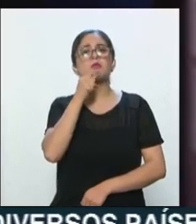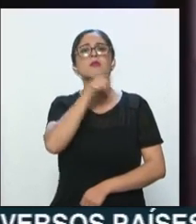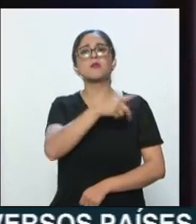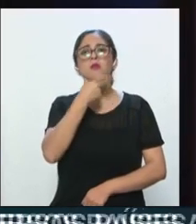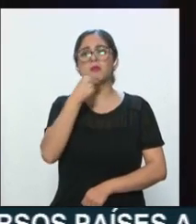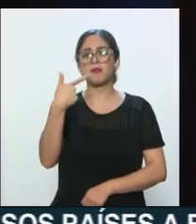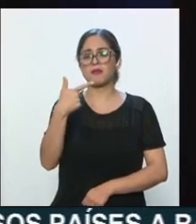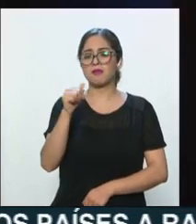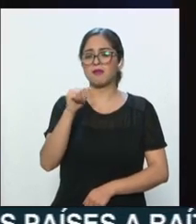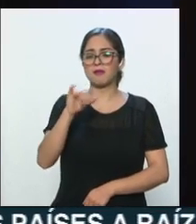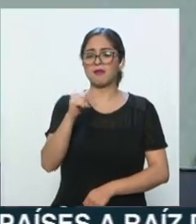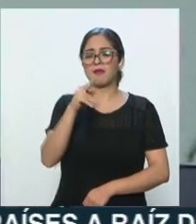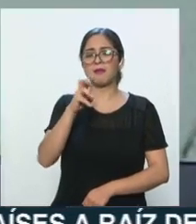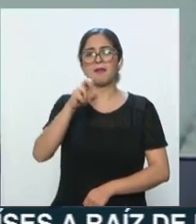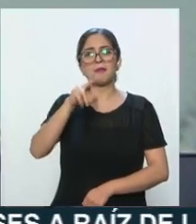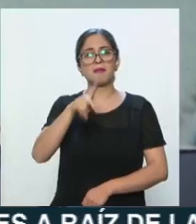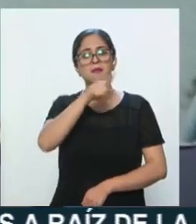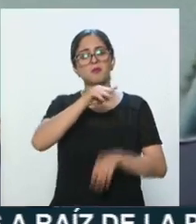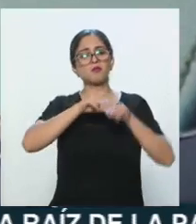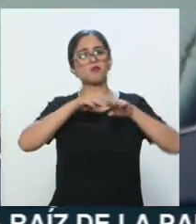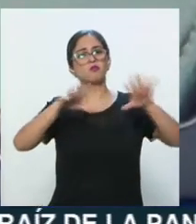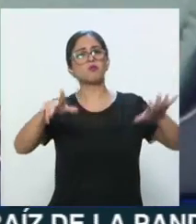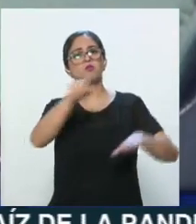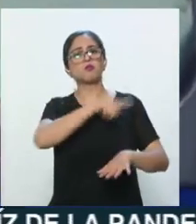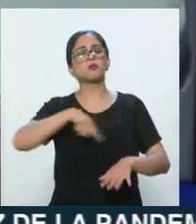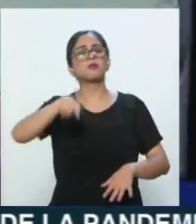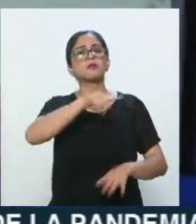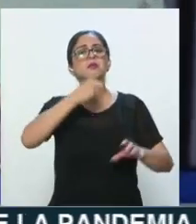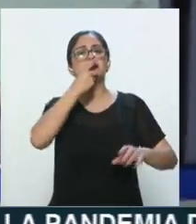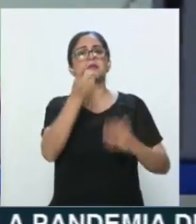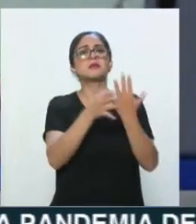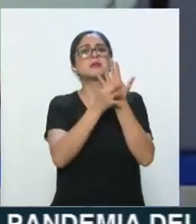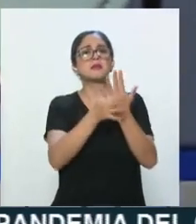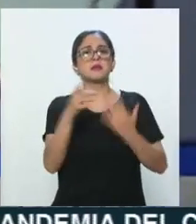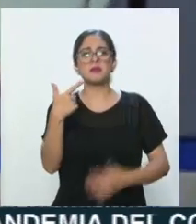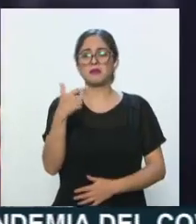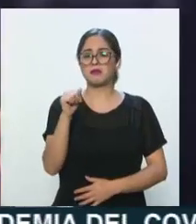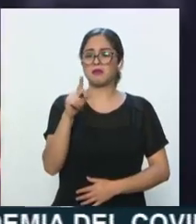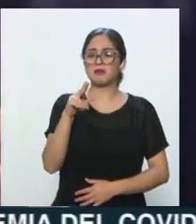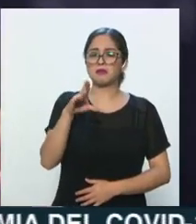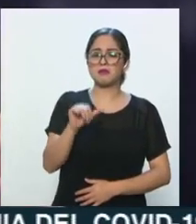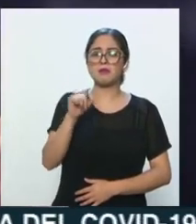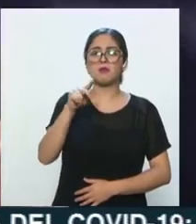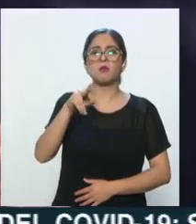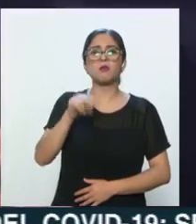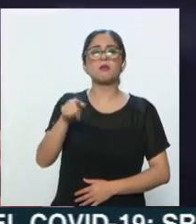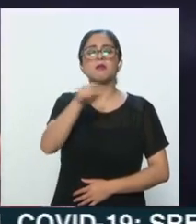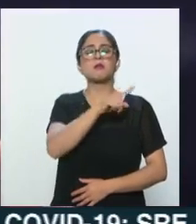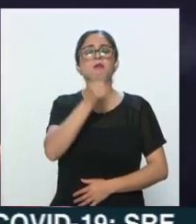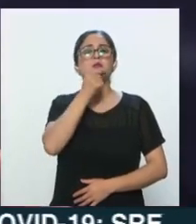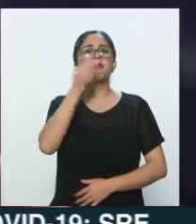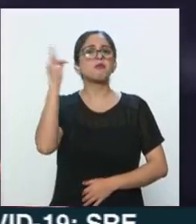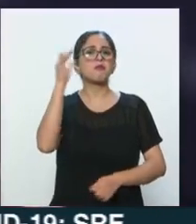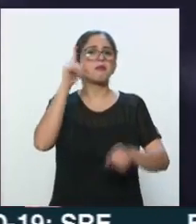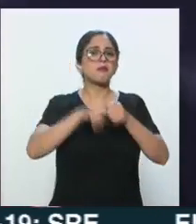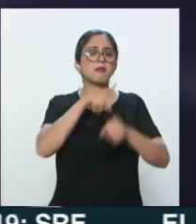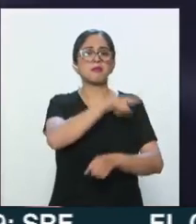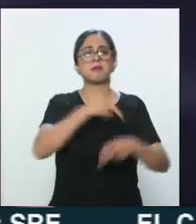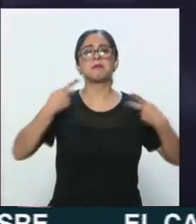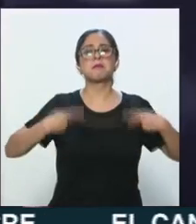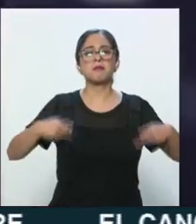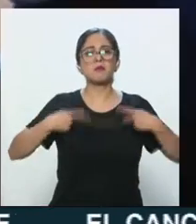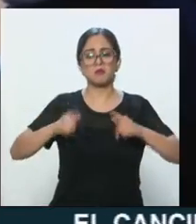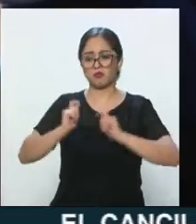Javier Herrera Valles, revelada por un diario de circulación nacional, se indicó que García Luna designó encargos de la Policía Federal a personal de su